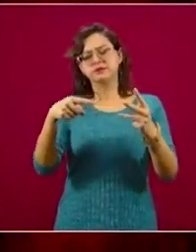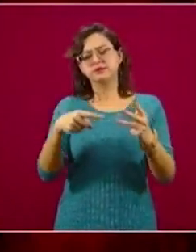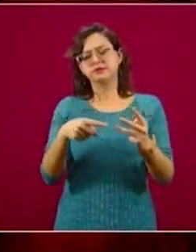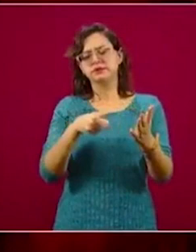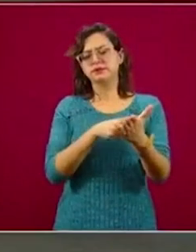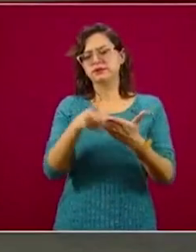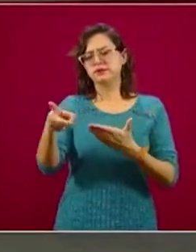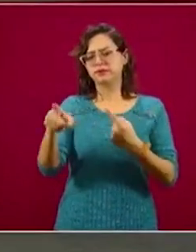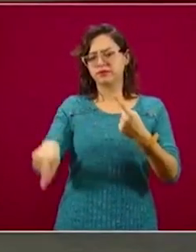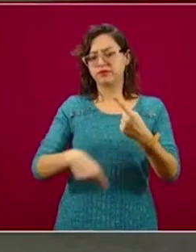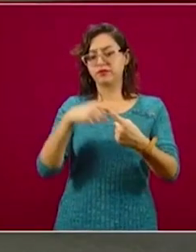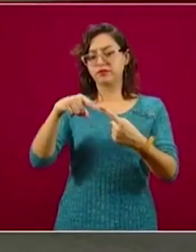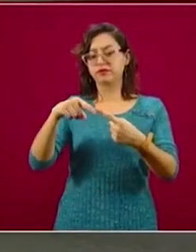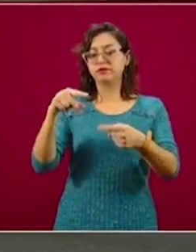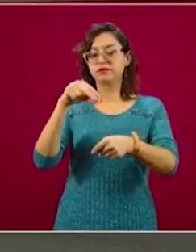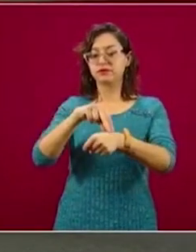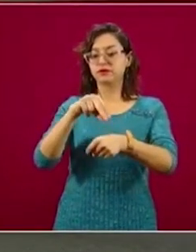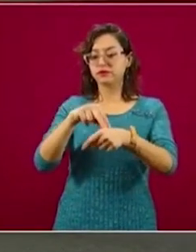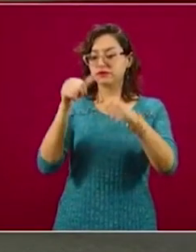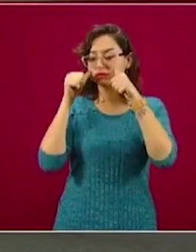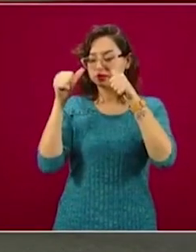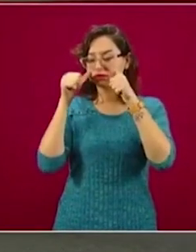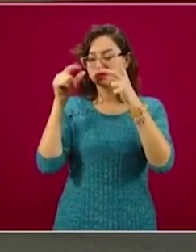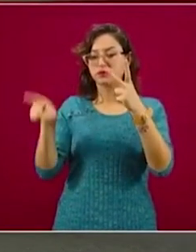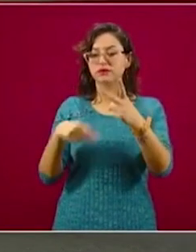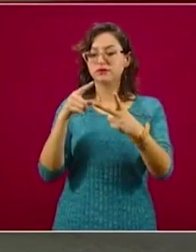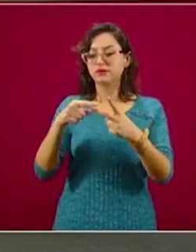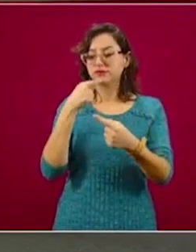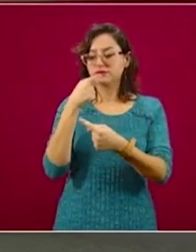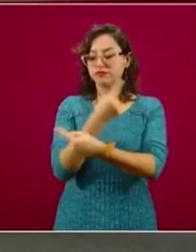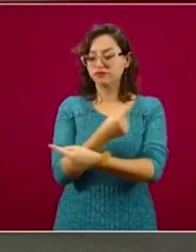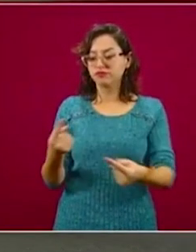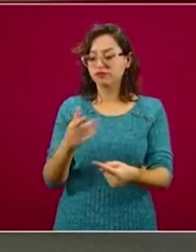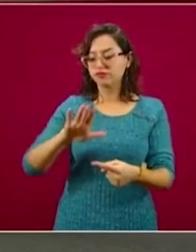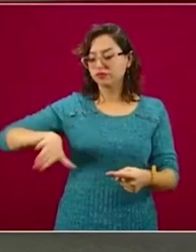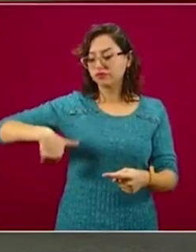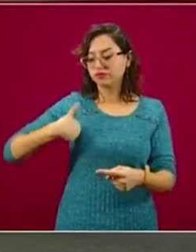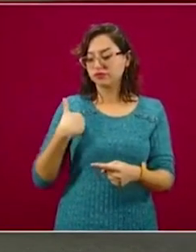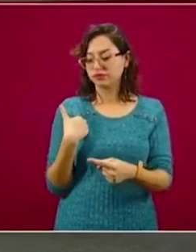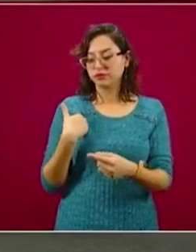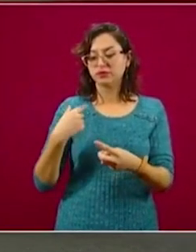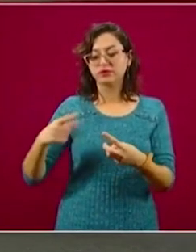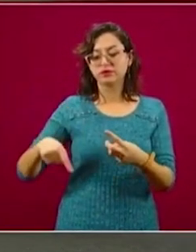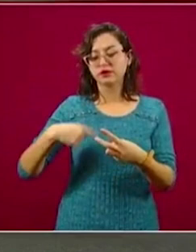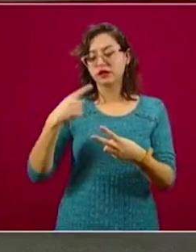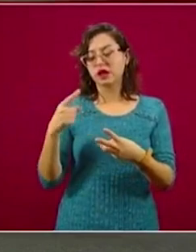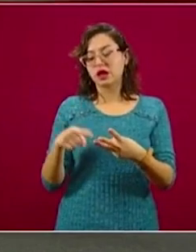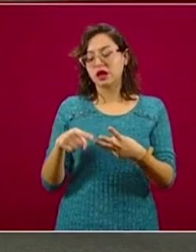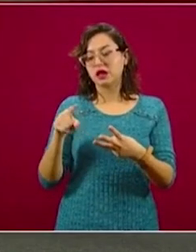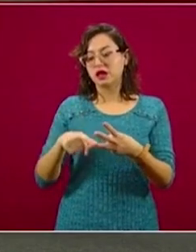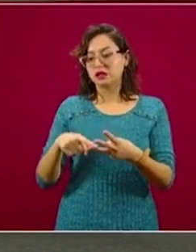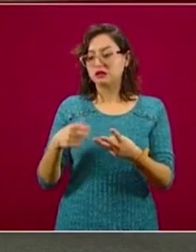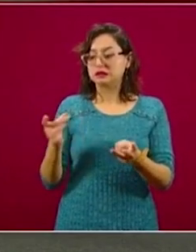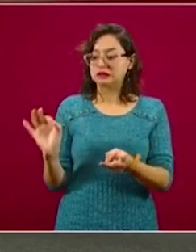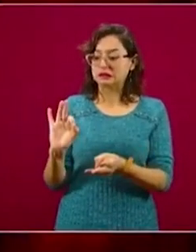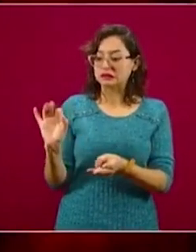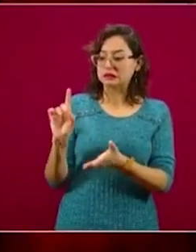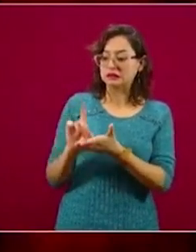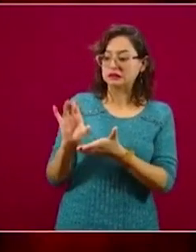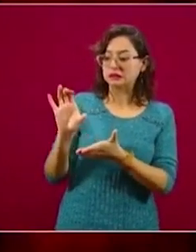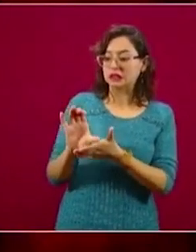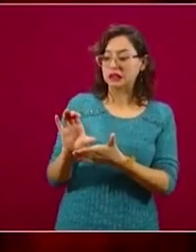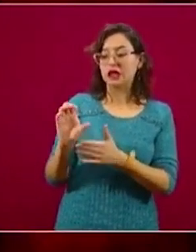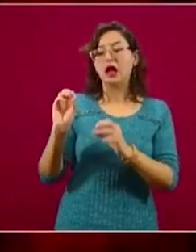tres derechos, atención médica, guarderías, invalidez y también una pensión, un ahorro para su retiro.